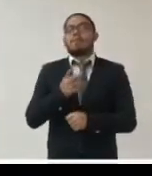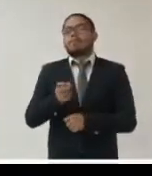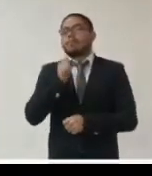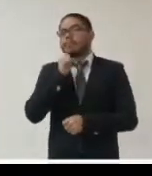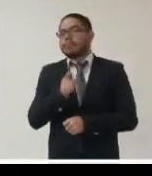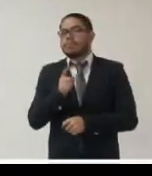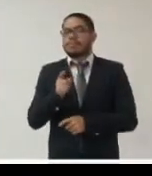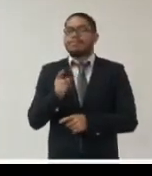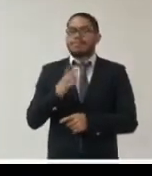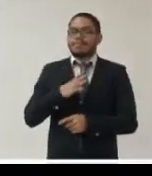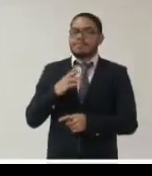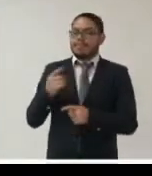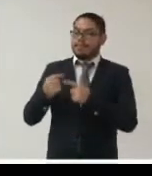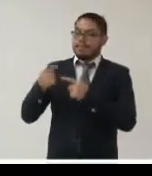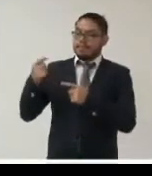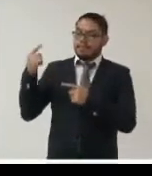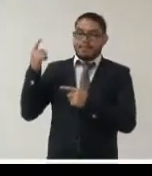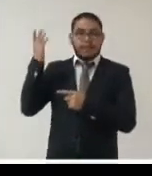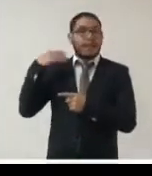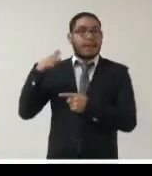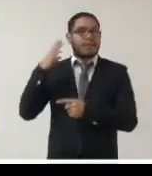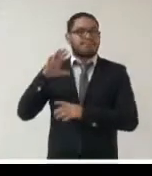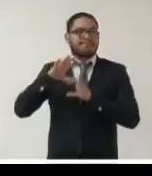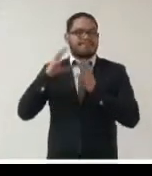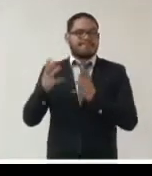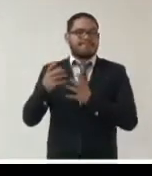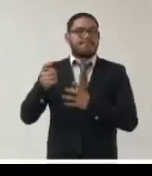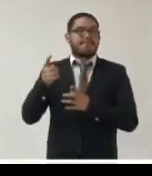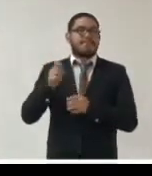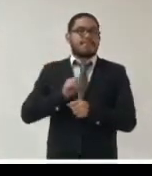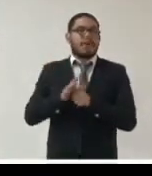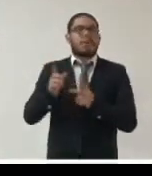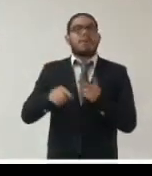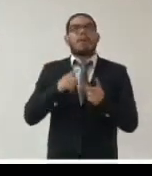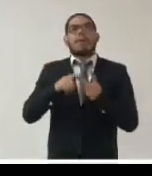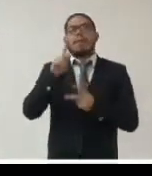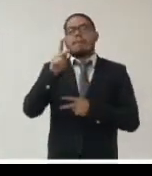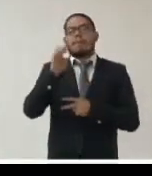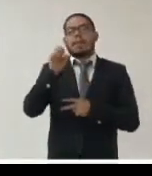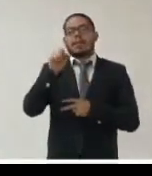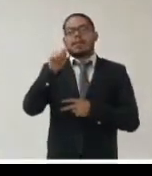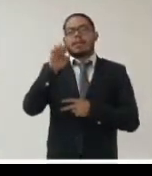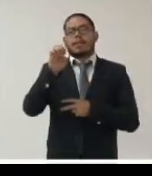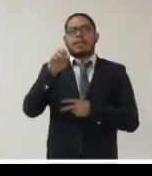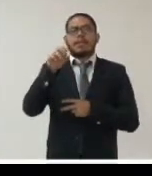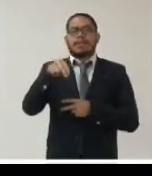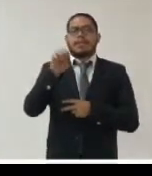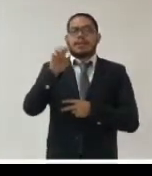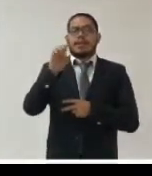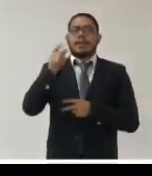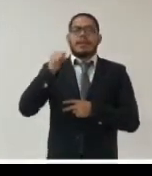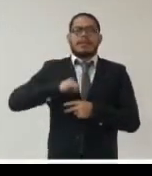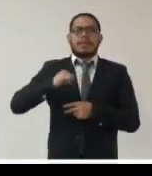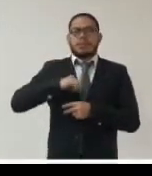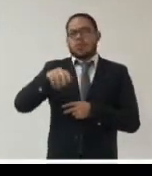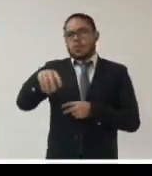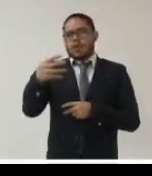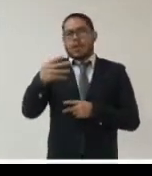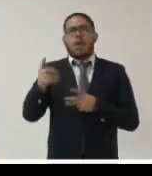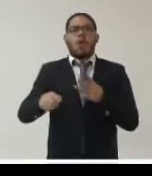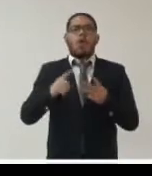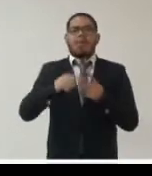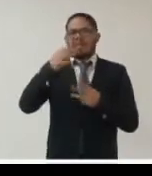antecedentes de pandemias mundiales como la peste negra a mediados del siglo XIV o la gripe